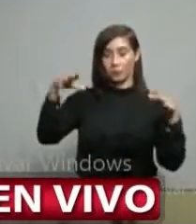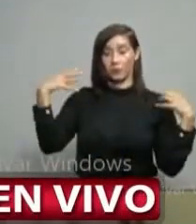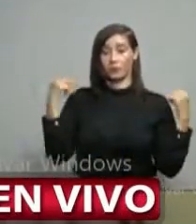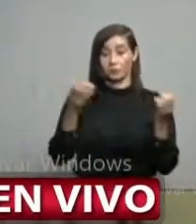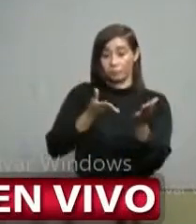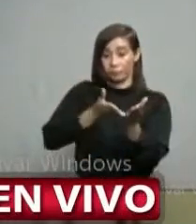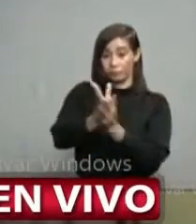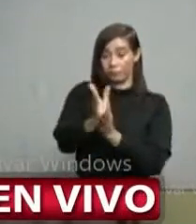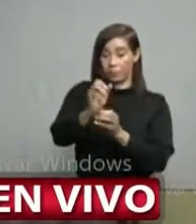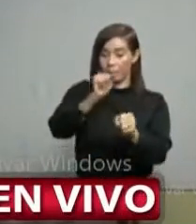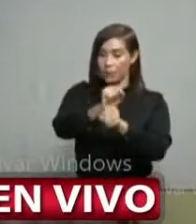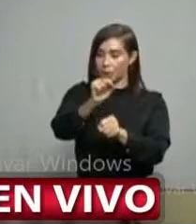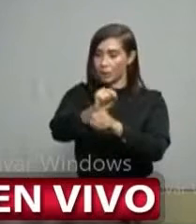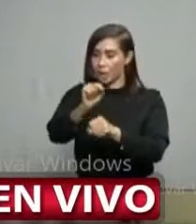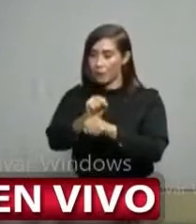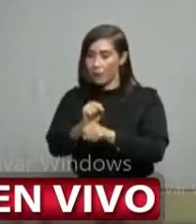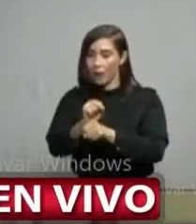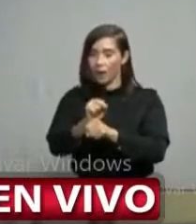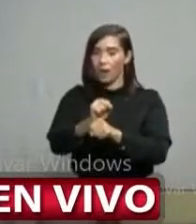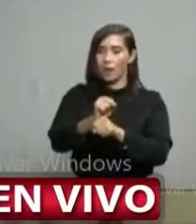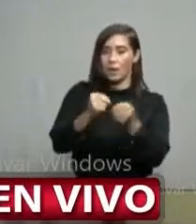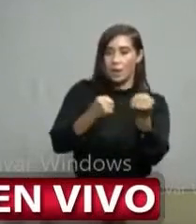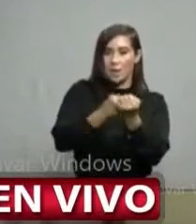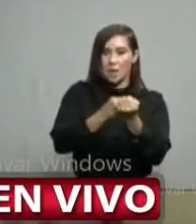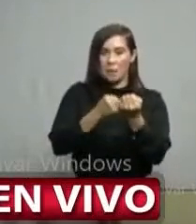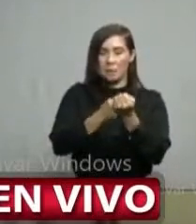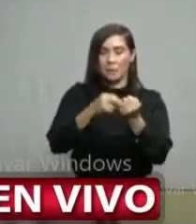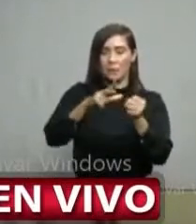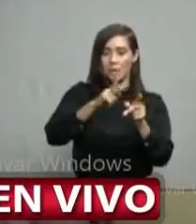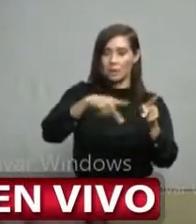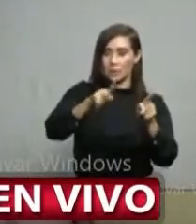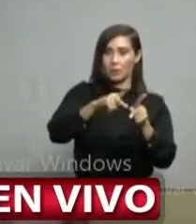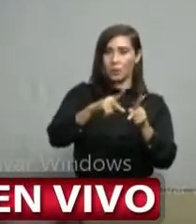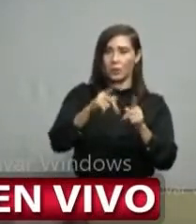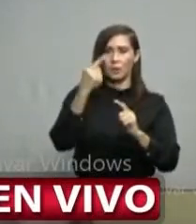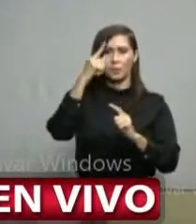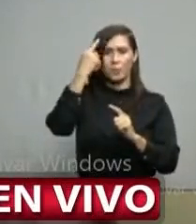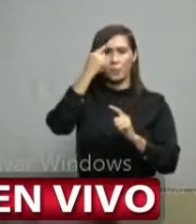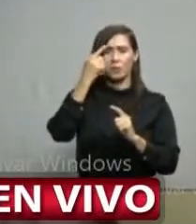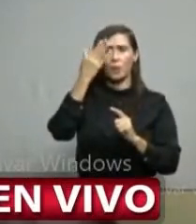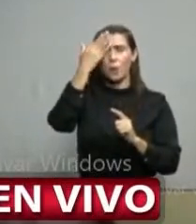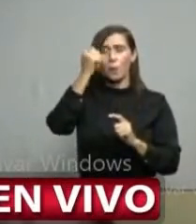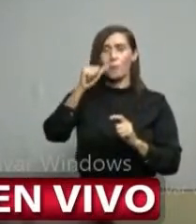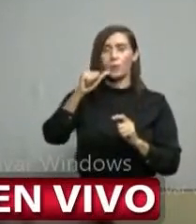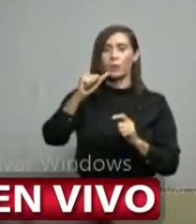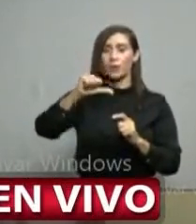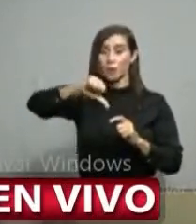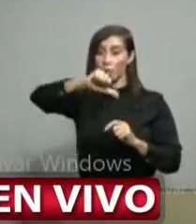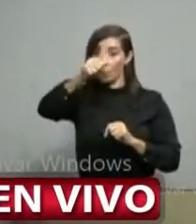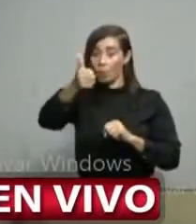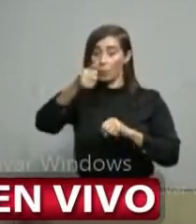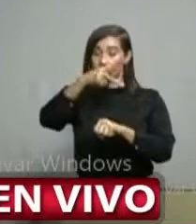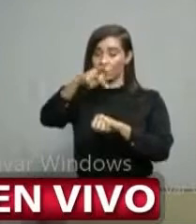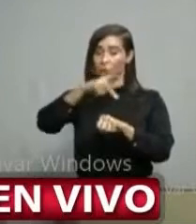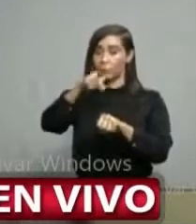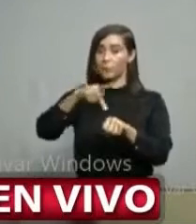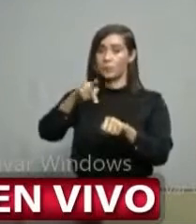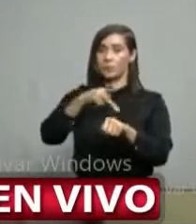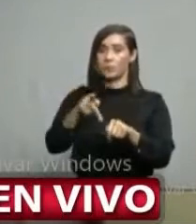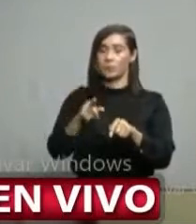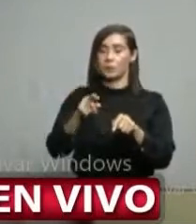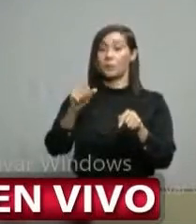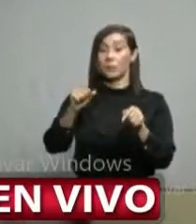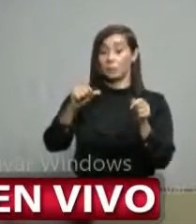han dado resultados buenos en esas demarcaciones, por qué no se ha implementado lo mismo, el mismo protocolo,